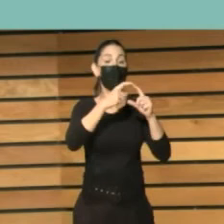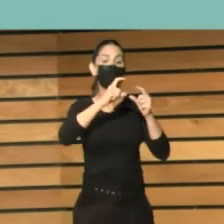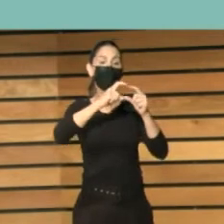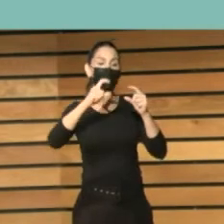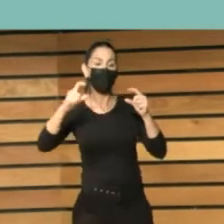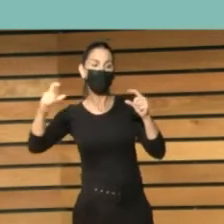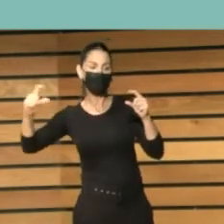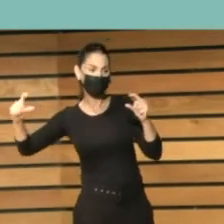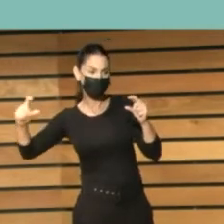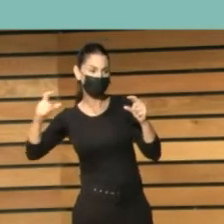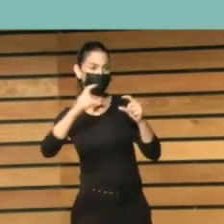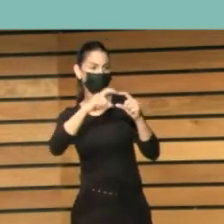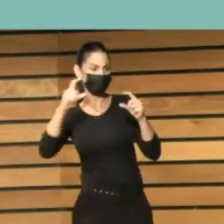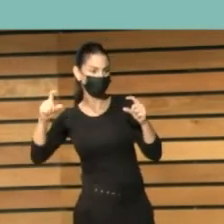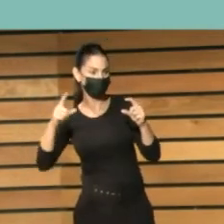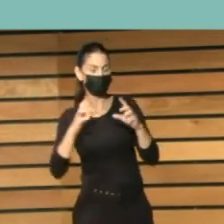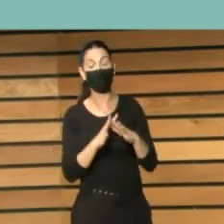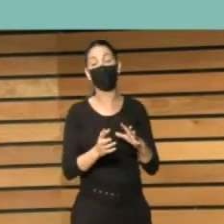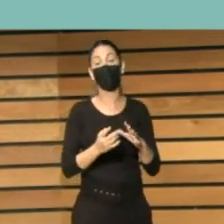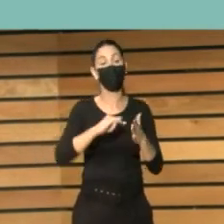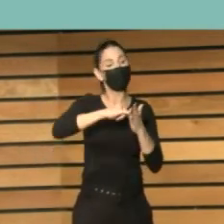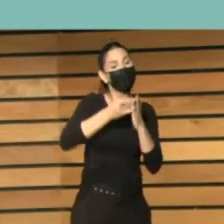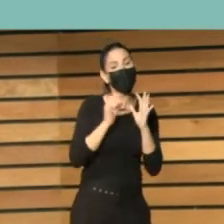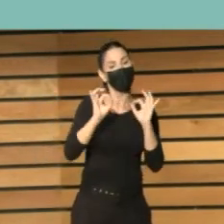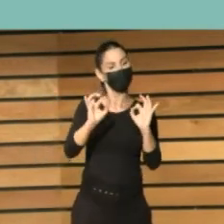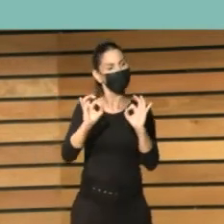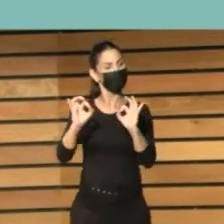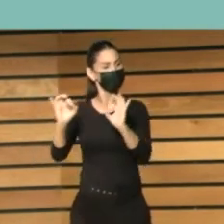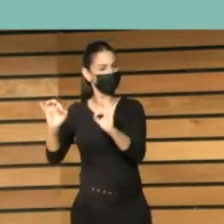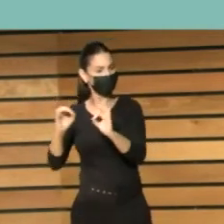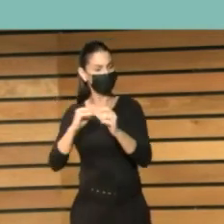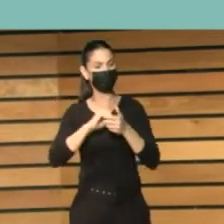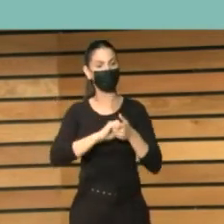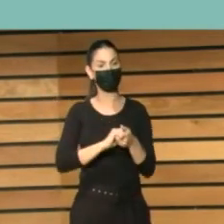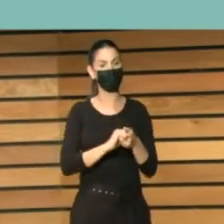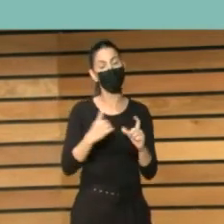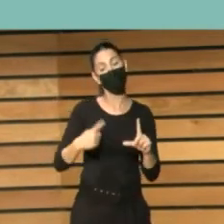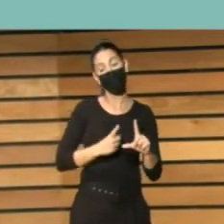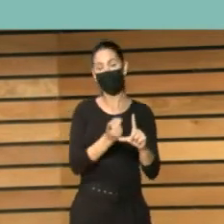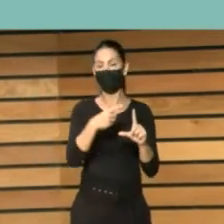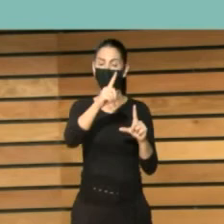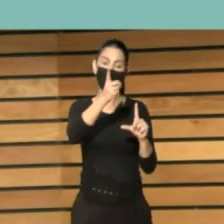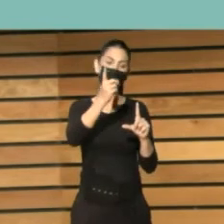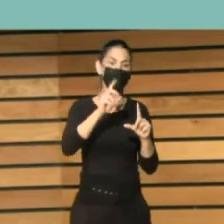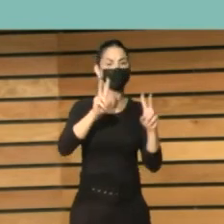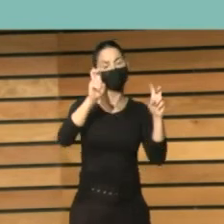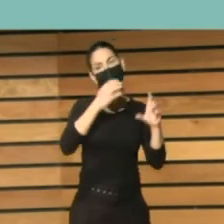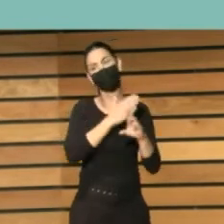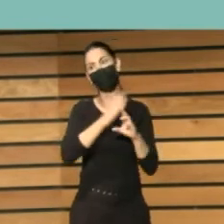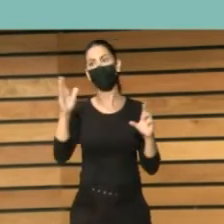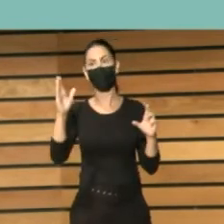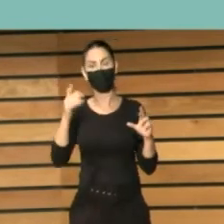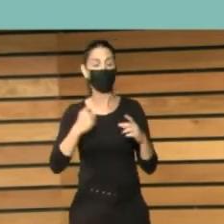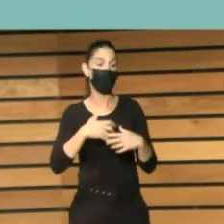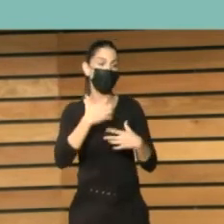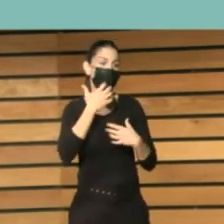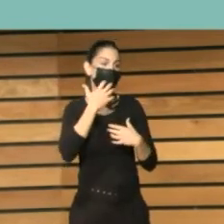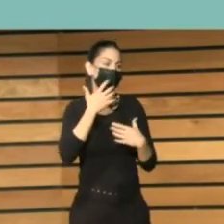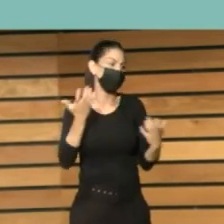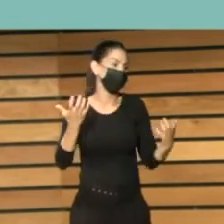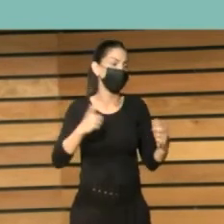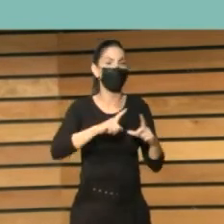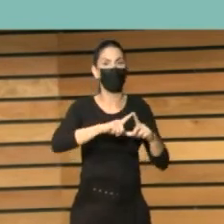una serie de marcos y de técnicas especiales. Los mapas son cuestión aparte. Muchas veces, si son grandes, requieren